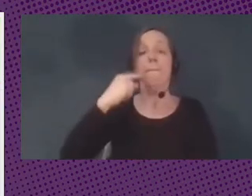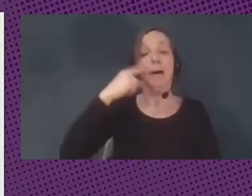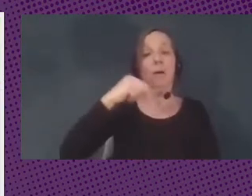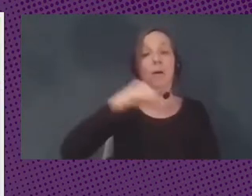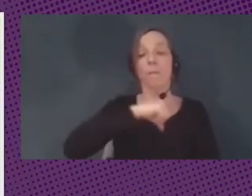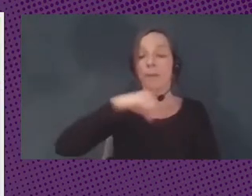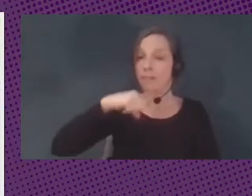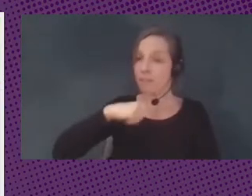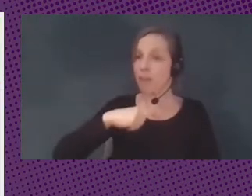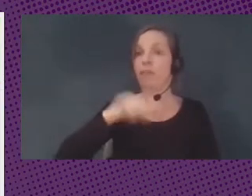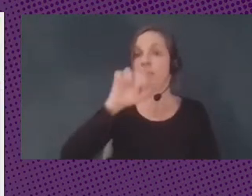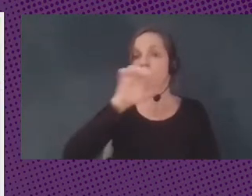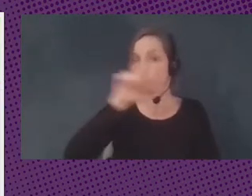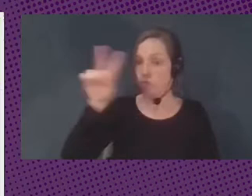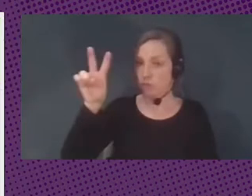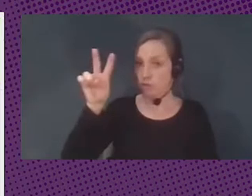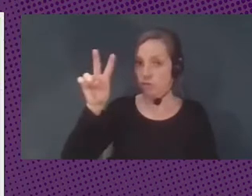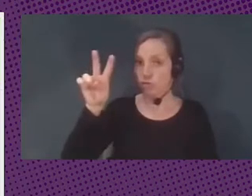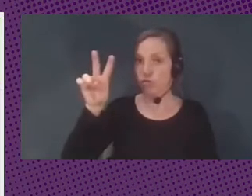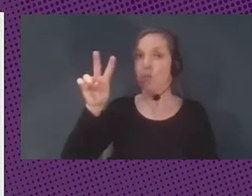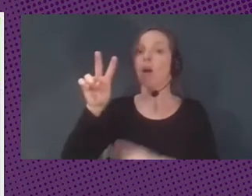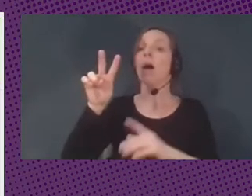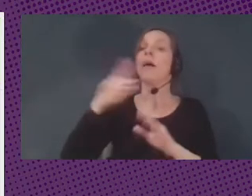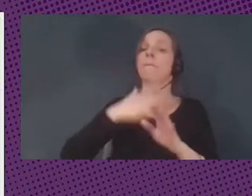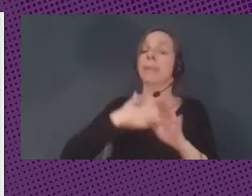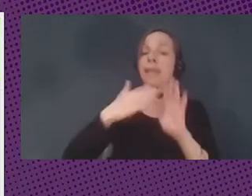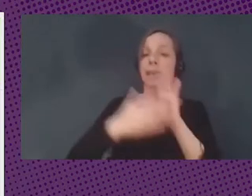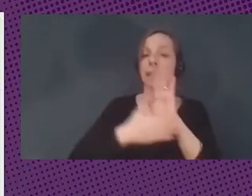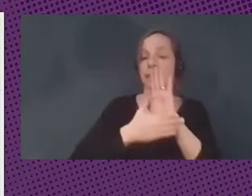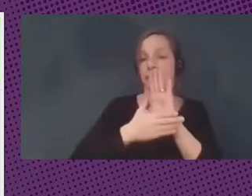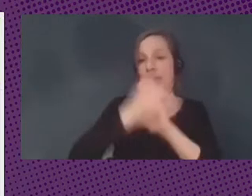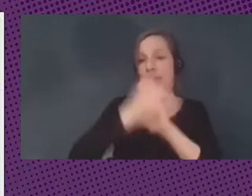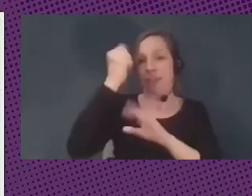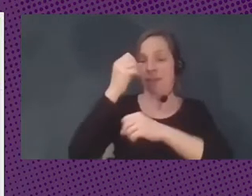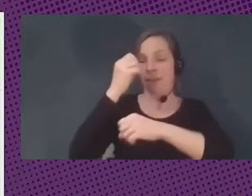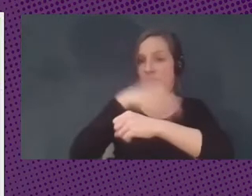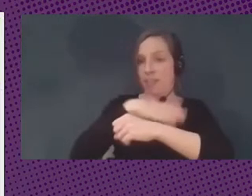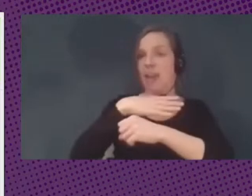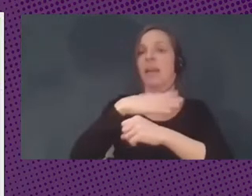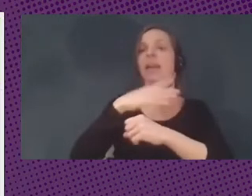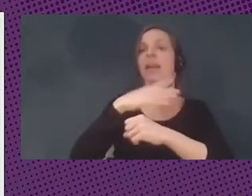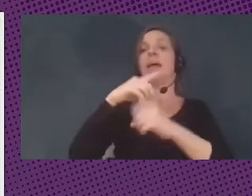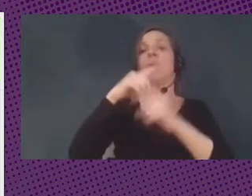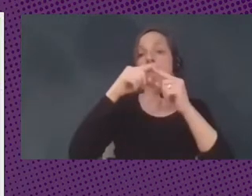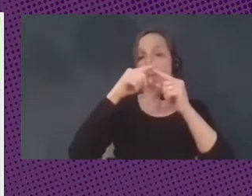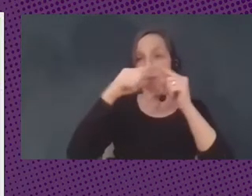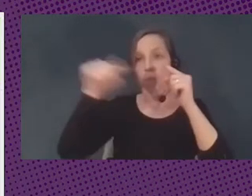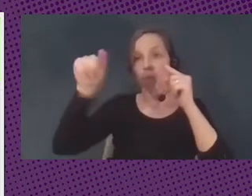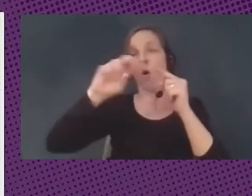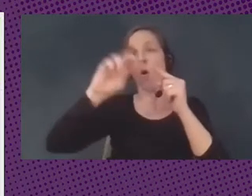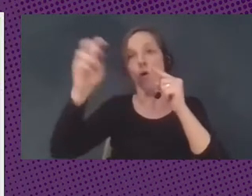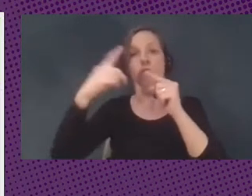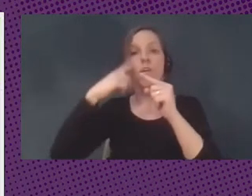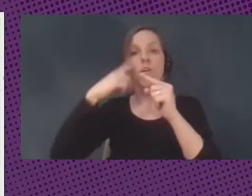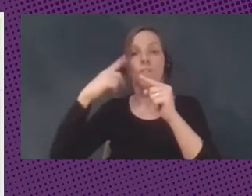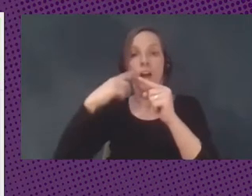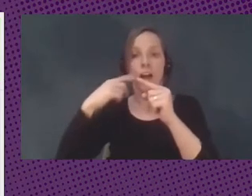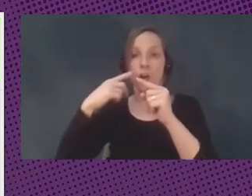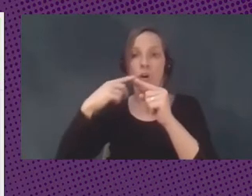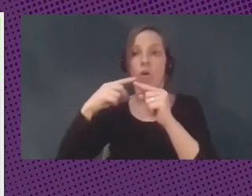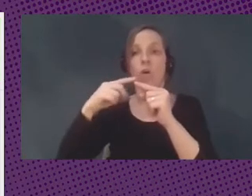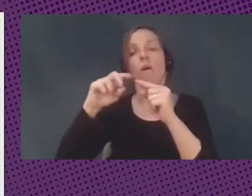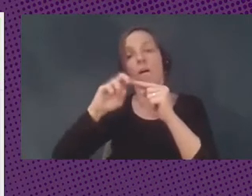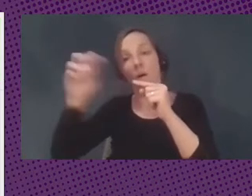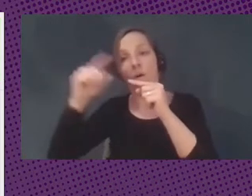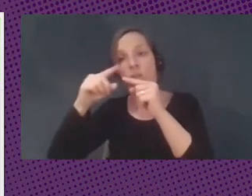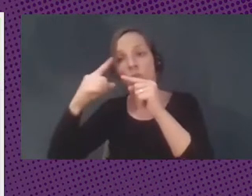de la Reserva Federal, de otro banco privado estadounidense, de un banco japonés y finalmente a la cuenta de la persona que va a recibir